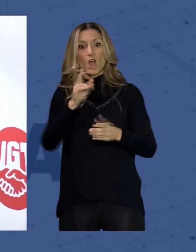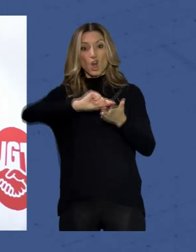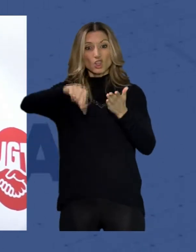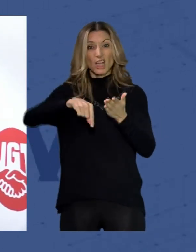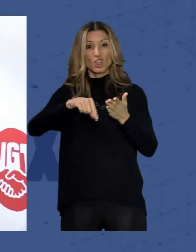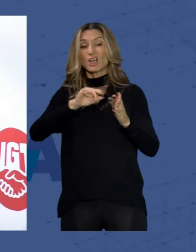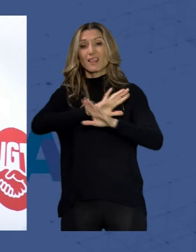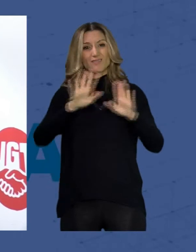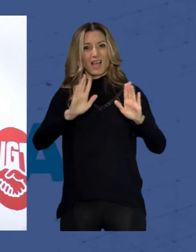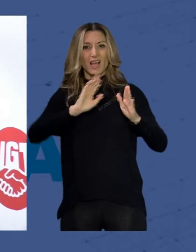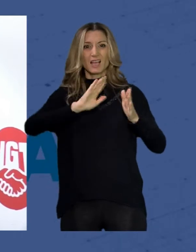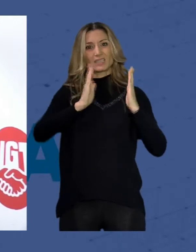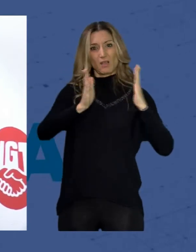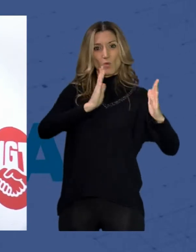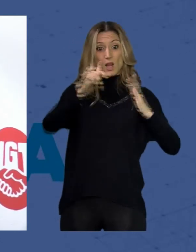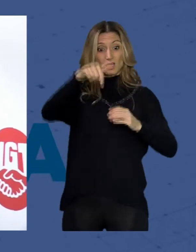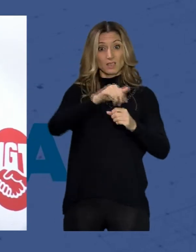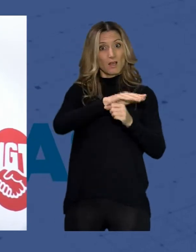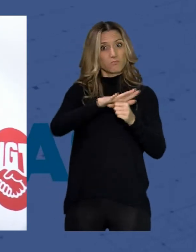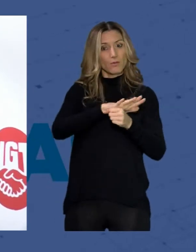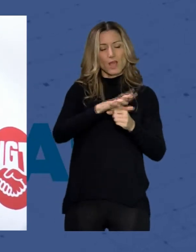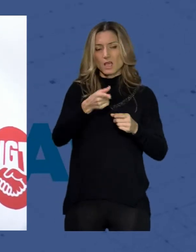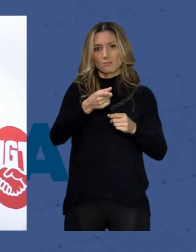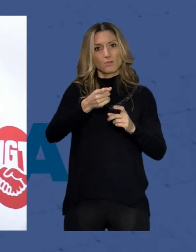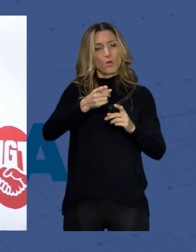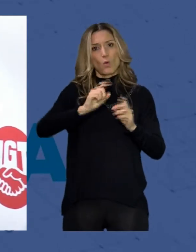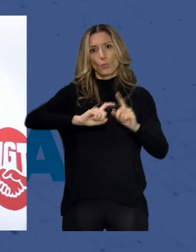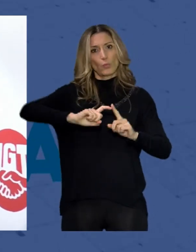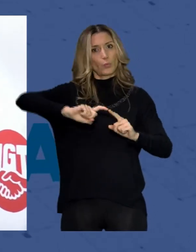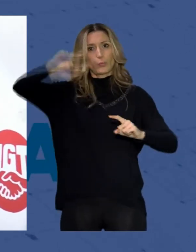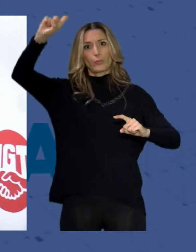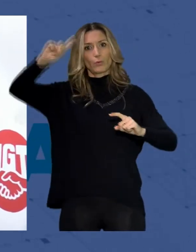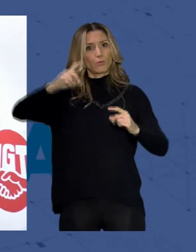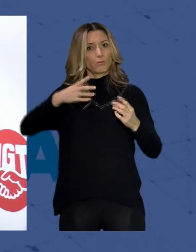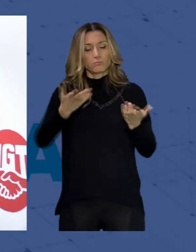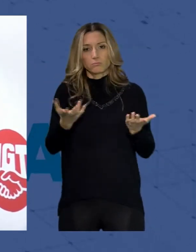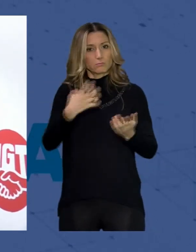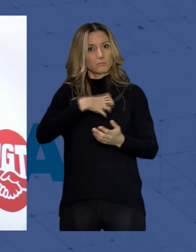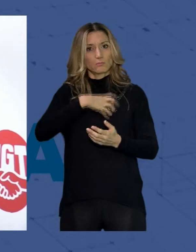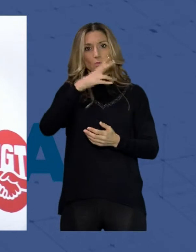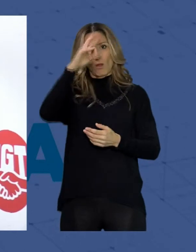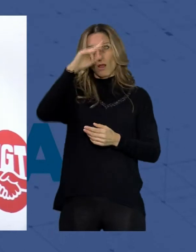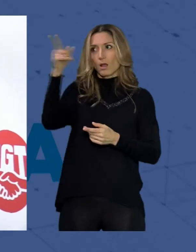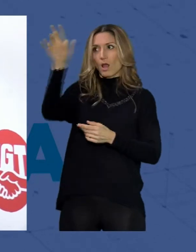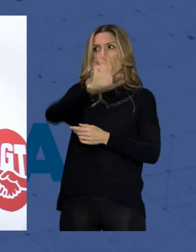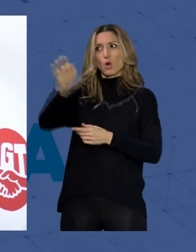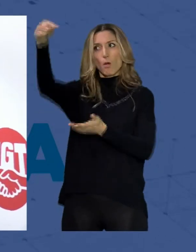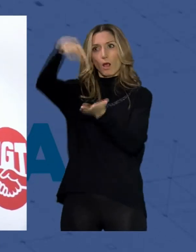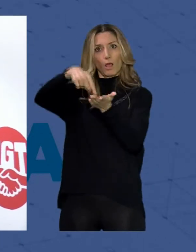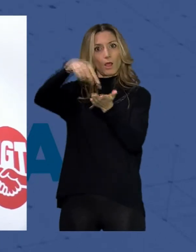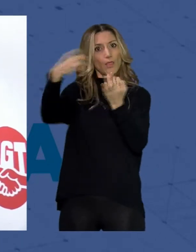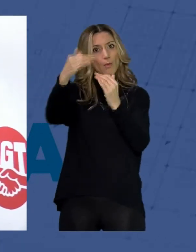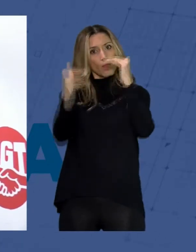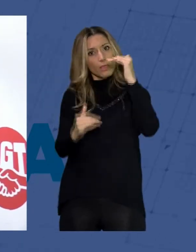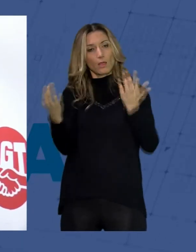temporales en nuestra provincia. Es un dato muy, muy alto para las recomendaciones que desde Europa se nos están dando, que debe ser un dato muchísimo más